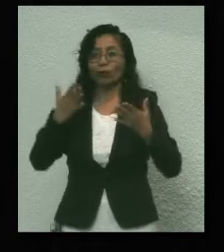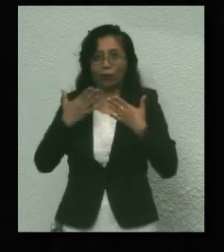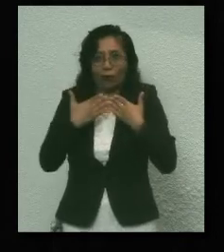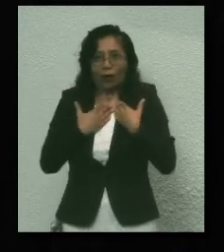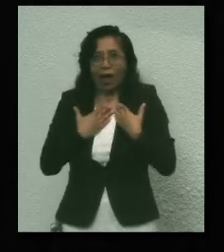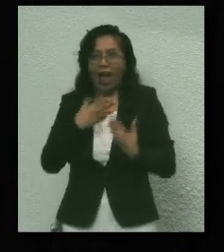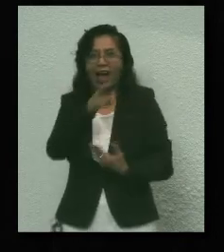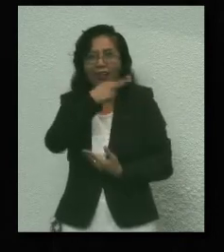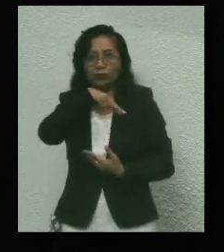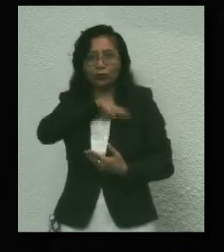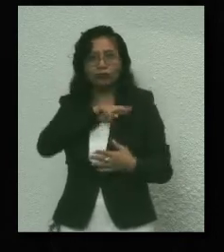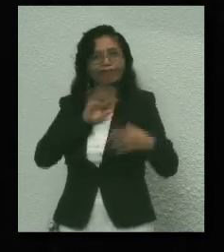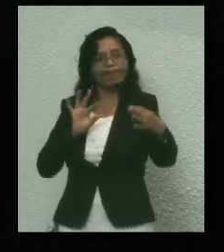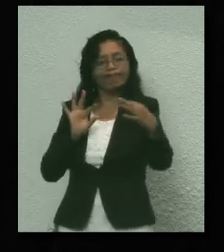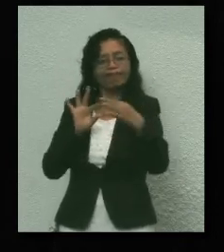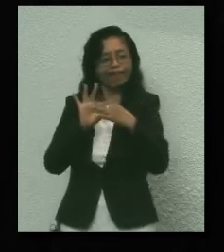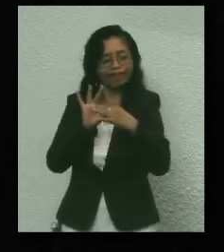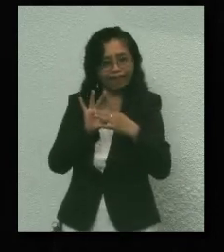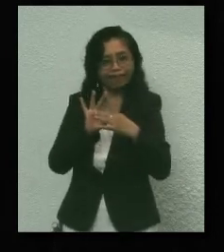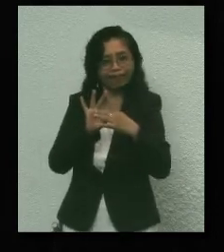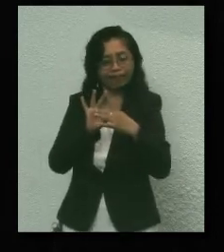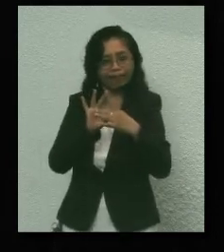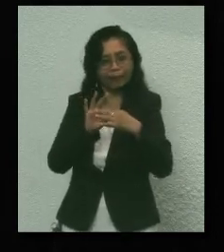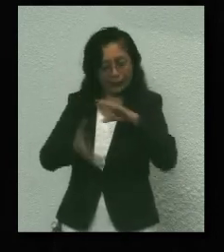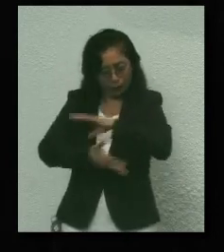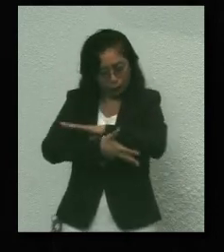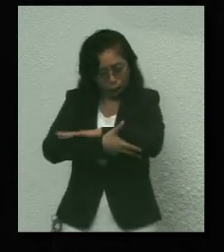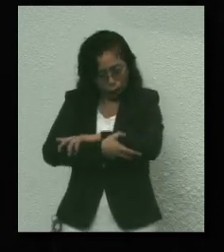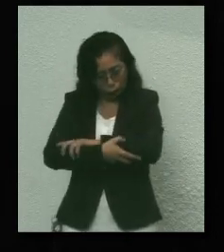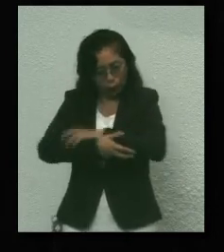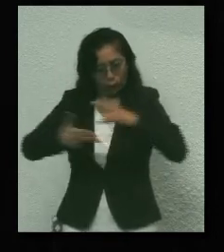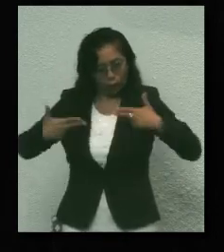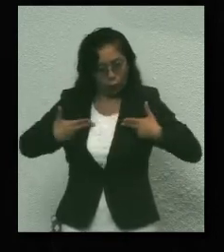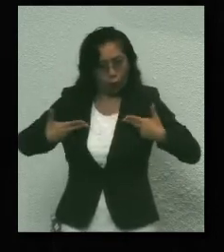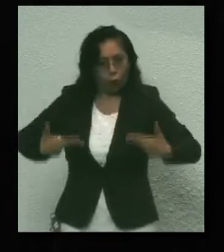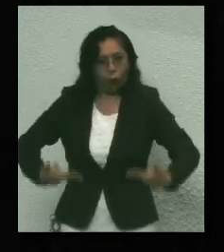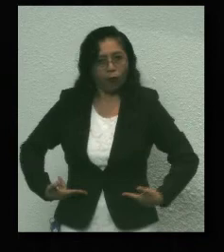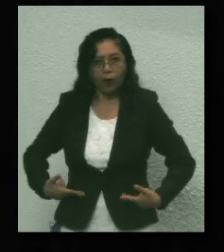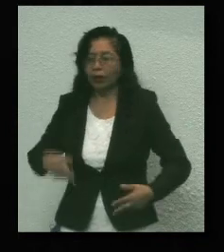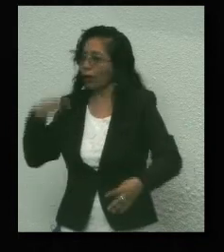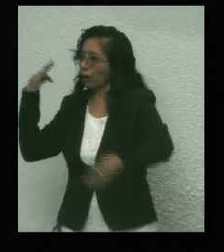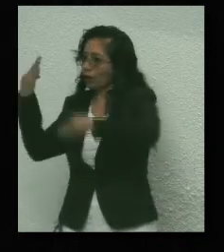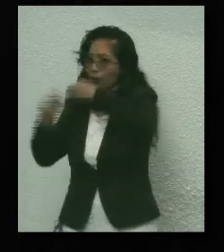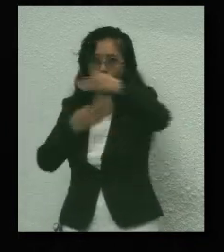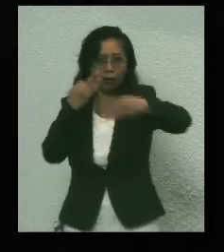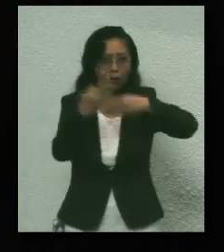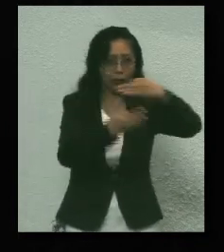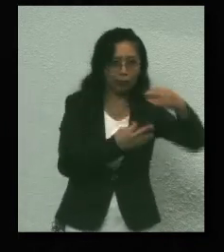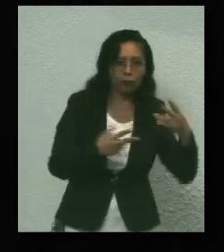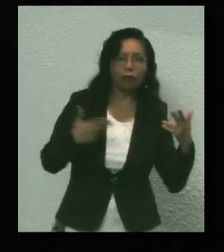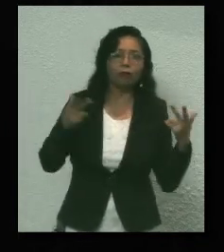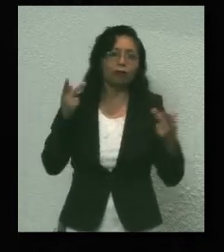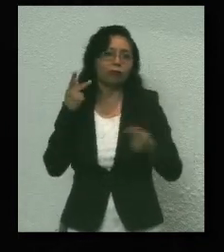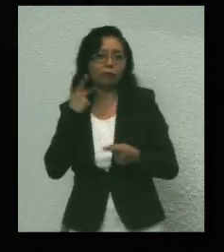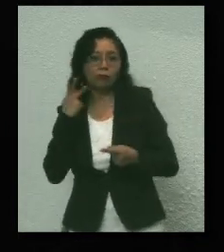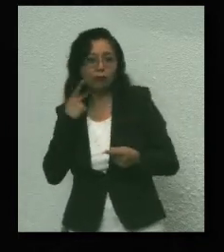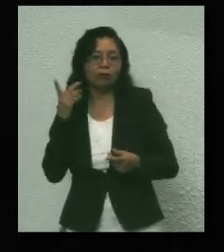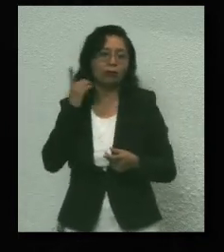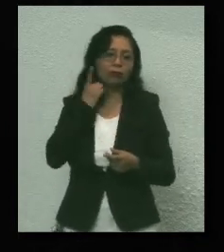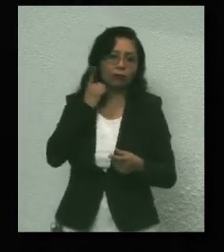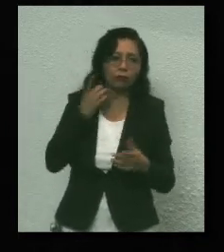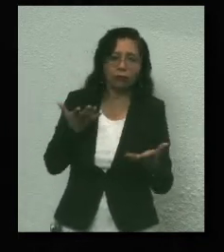a una mayor vinculación fraterna y de solidaridad humana entre todos los actores políticos y sociales para dar respuestas